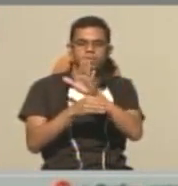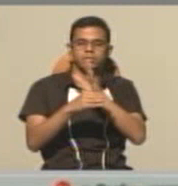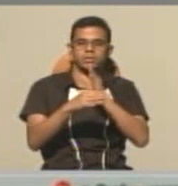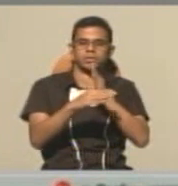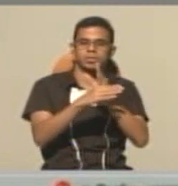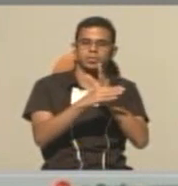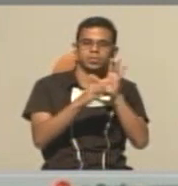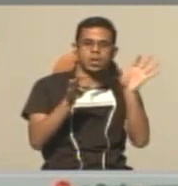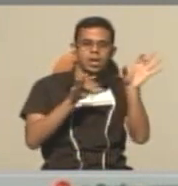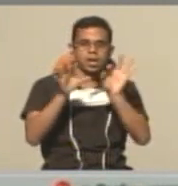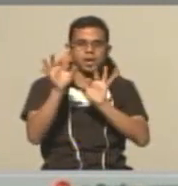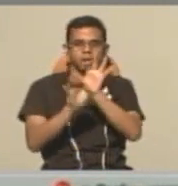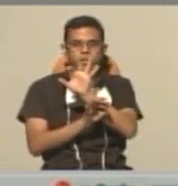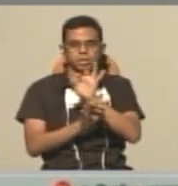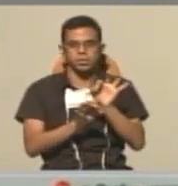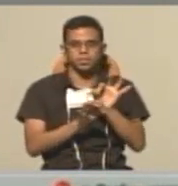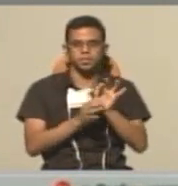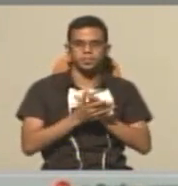entre otras.